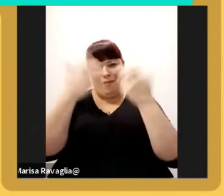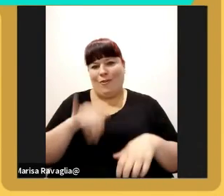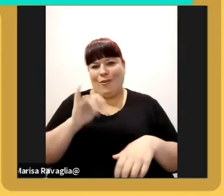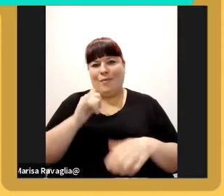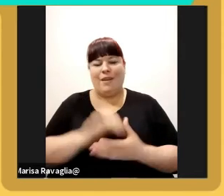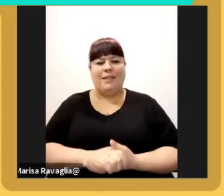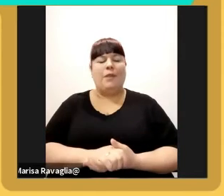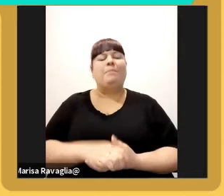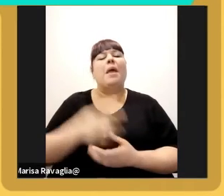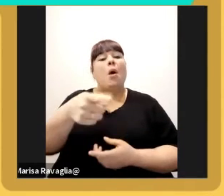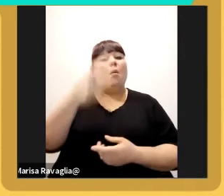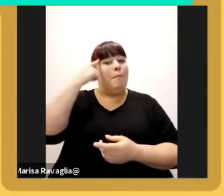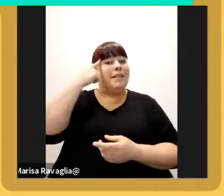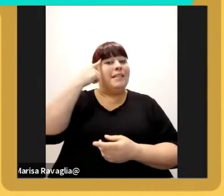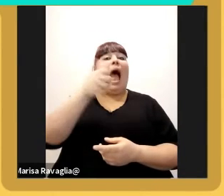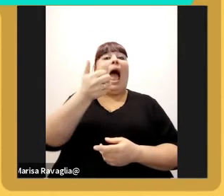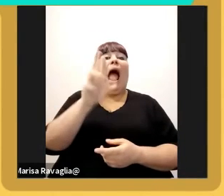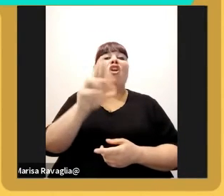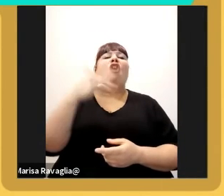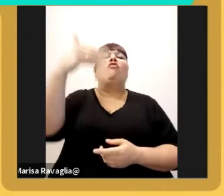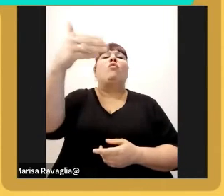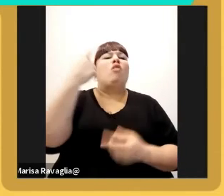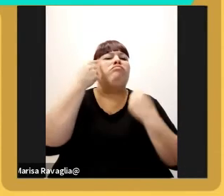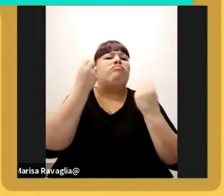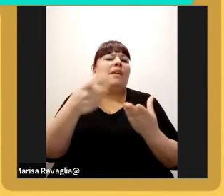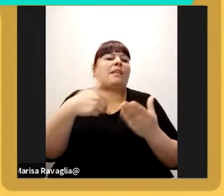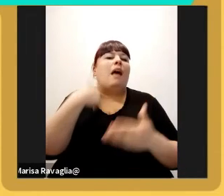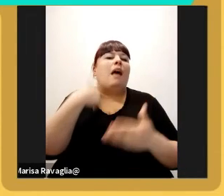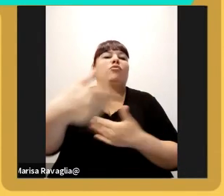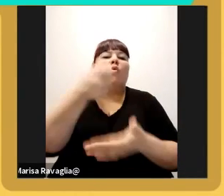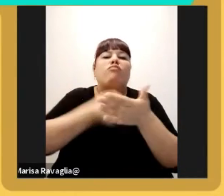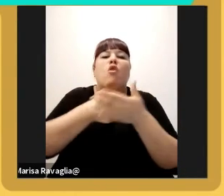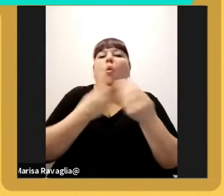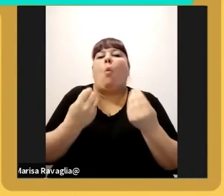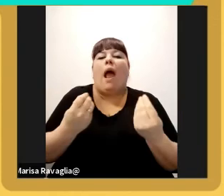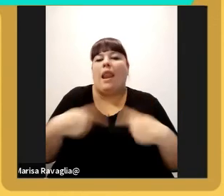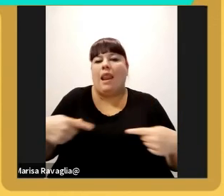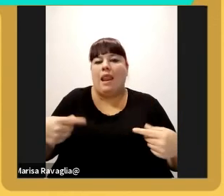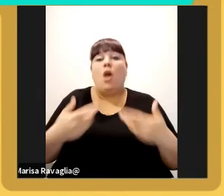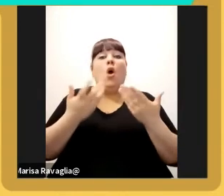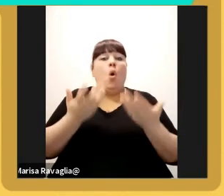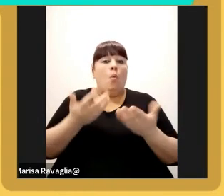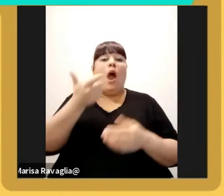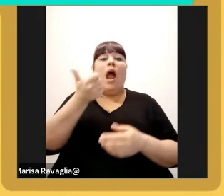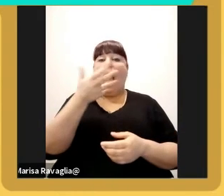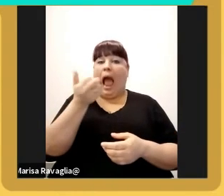mirando el futuro de Arcor ¿cómo lo ves? ¿cuáles son los grandes desafíos? bueno Arcor tiene